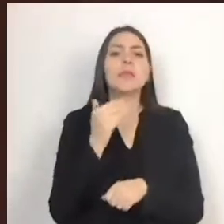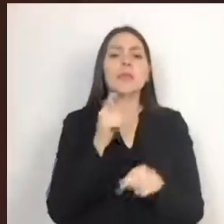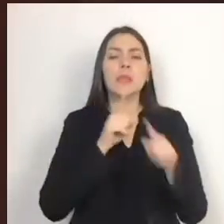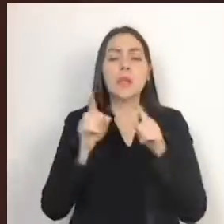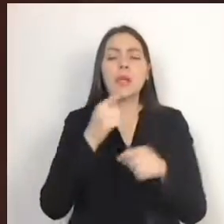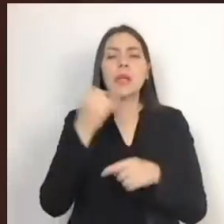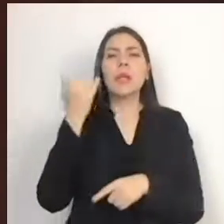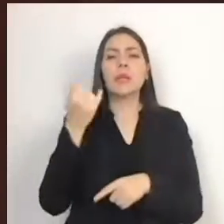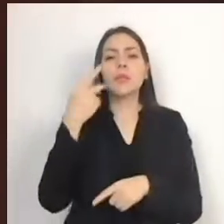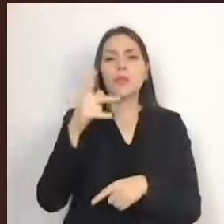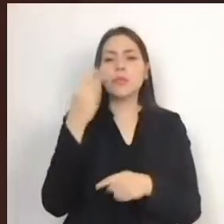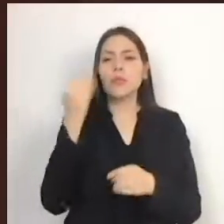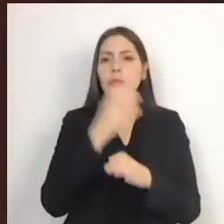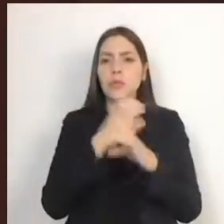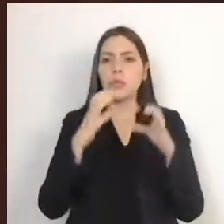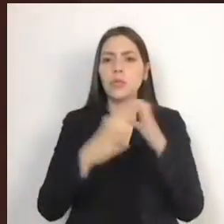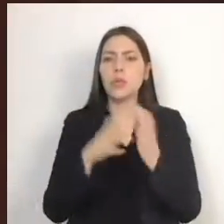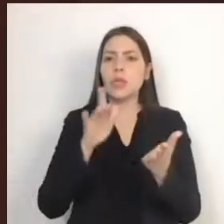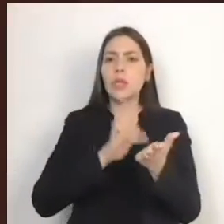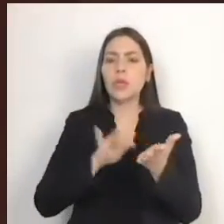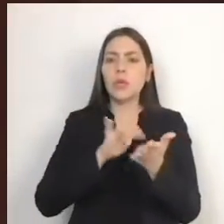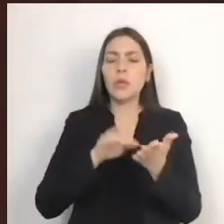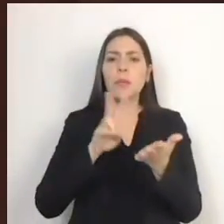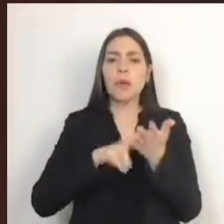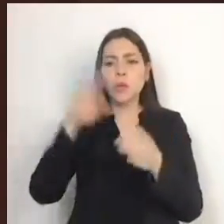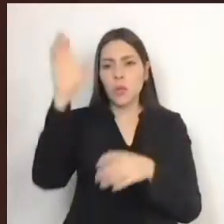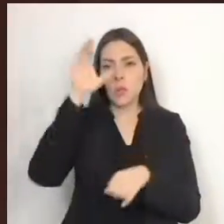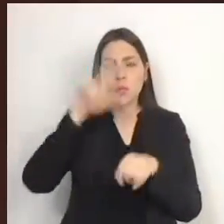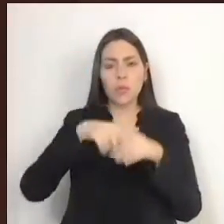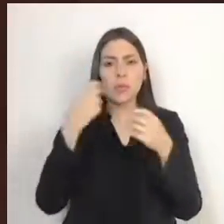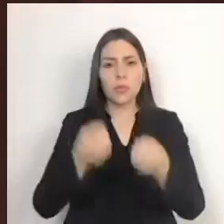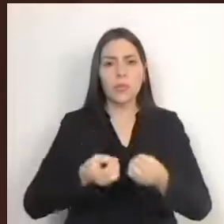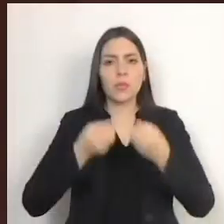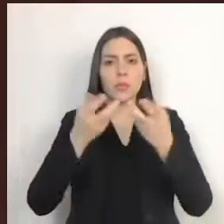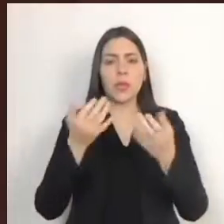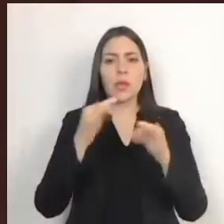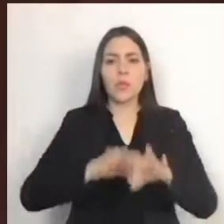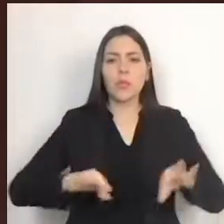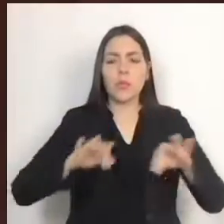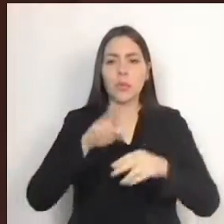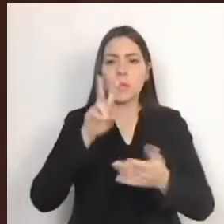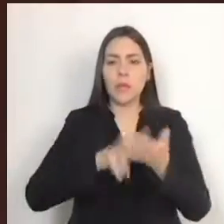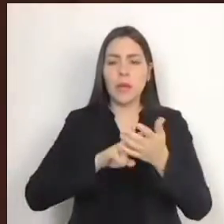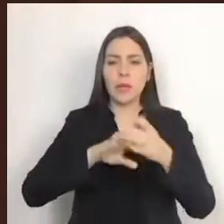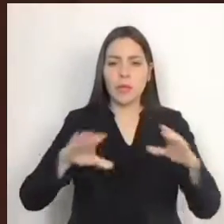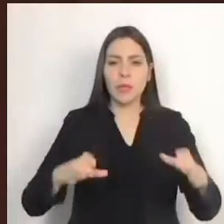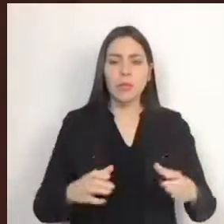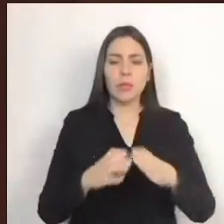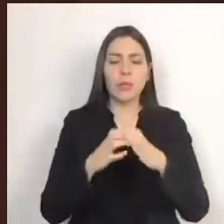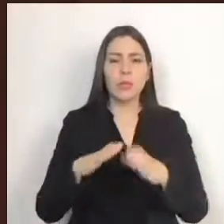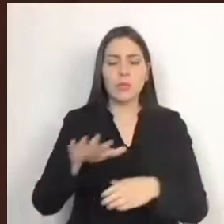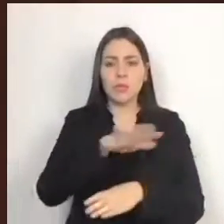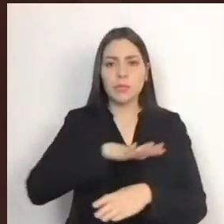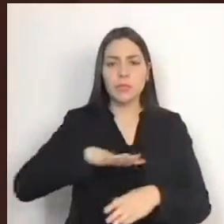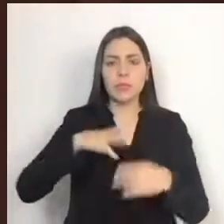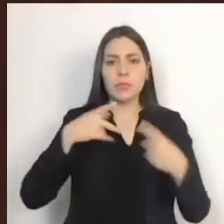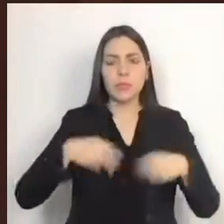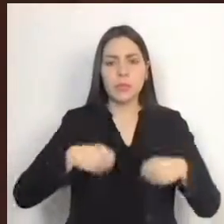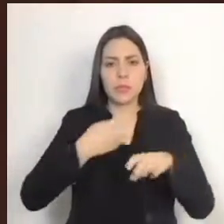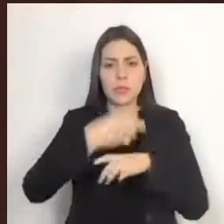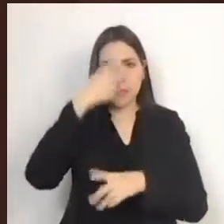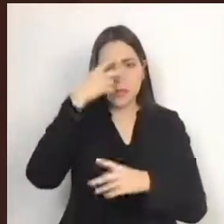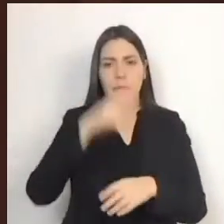culturales, históricas y su importancia innegable en nuestra sociedad mexiquense. Reconocerlos